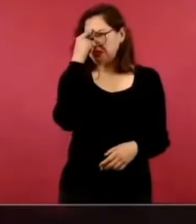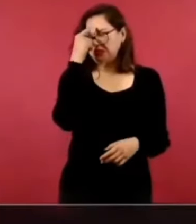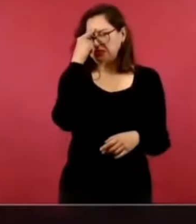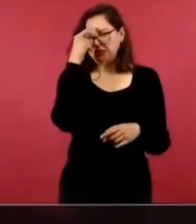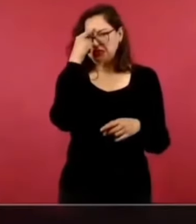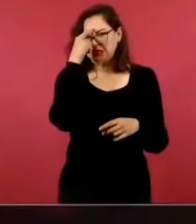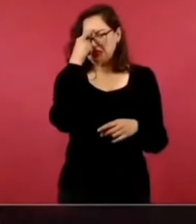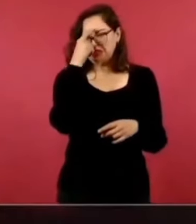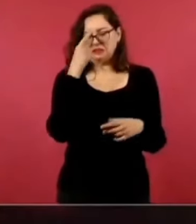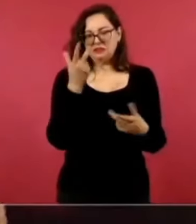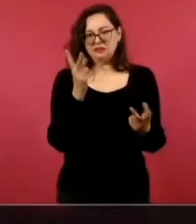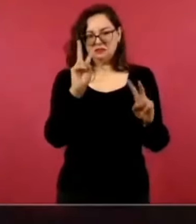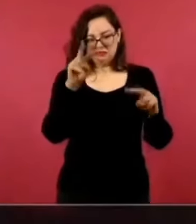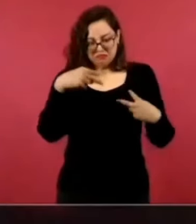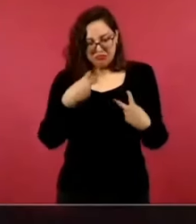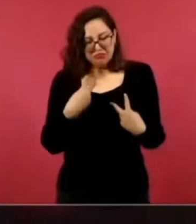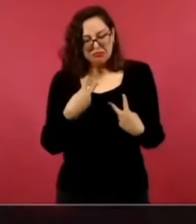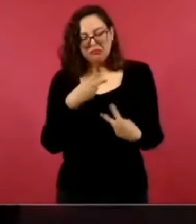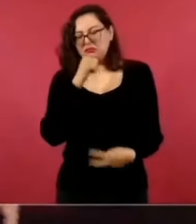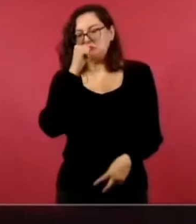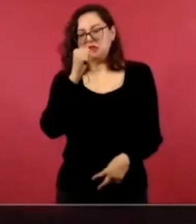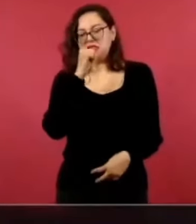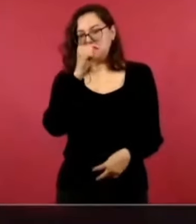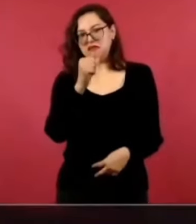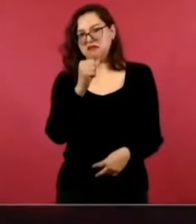de enajenación.